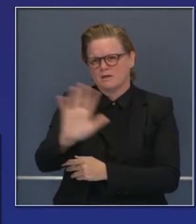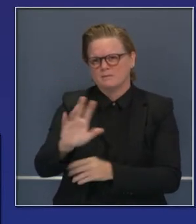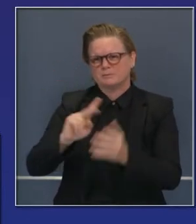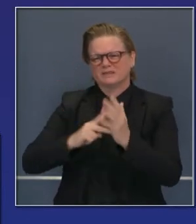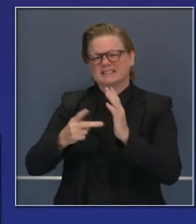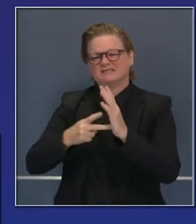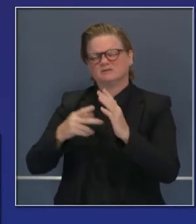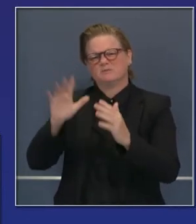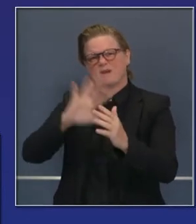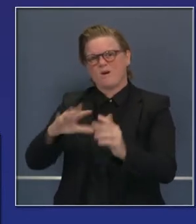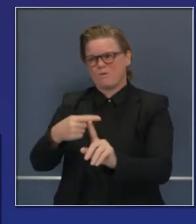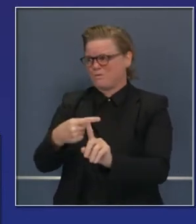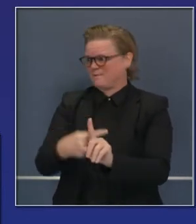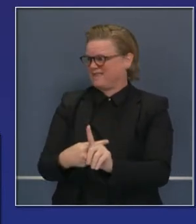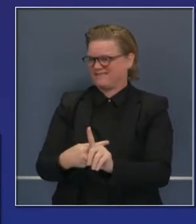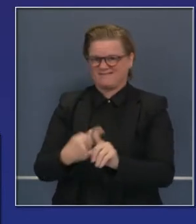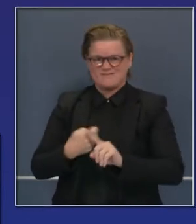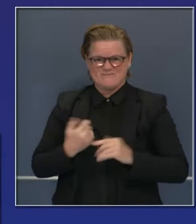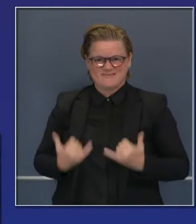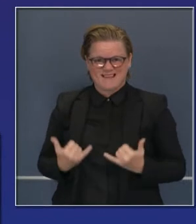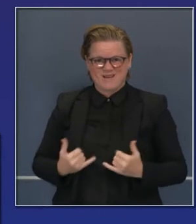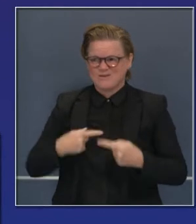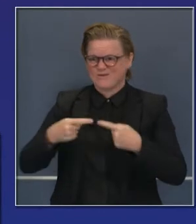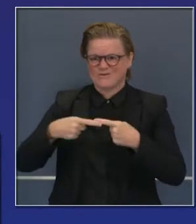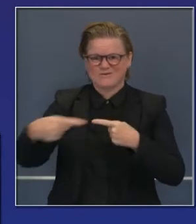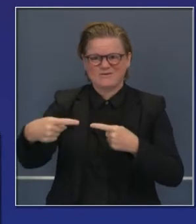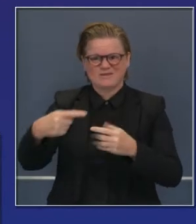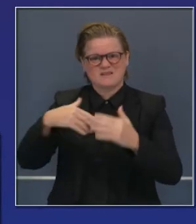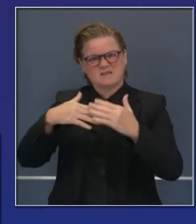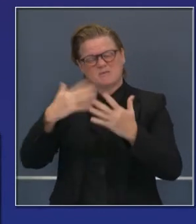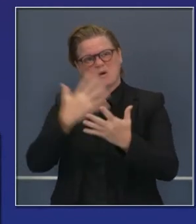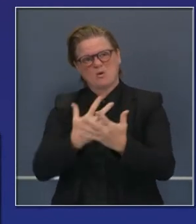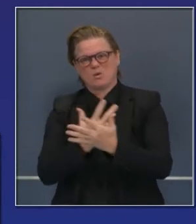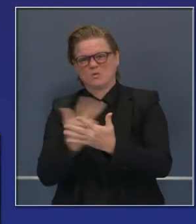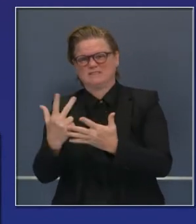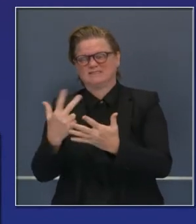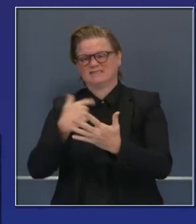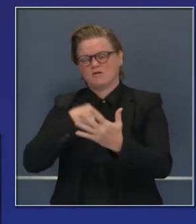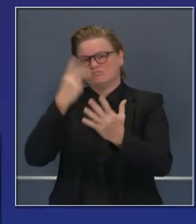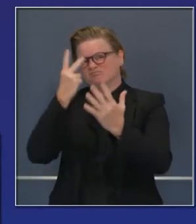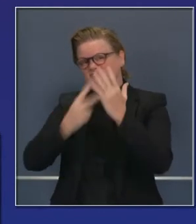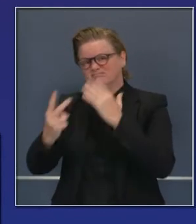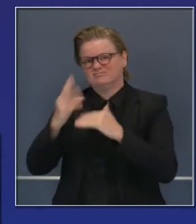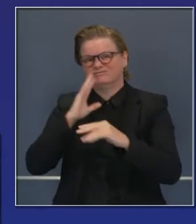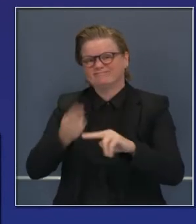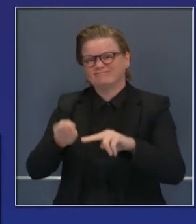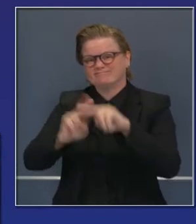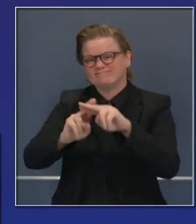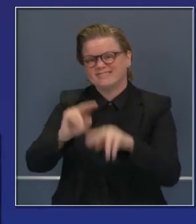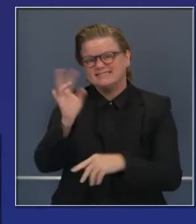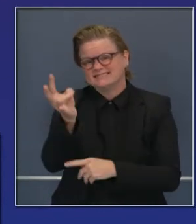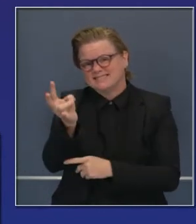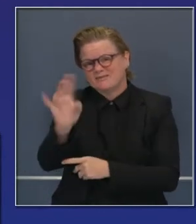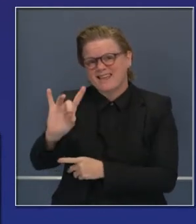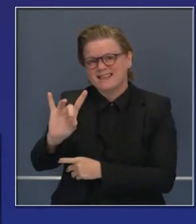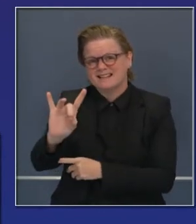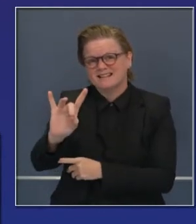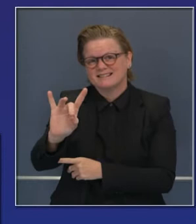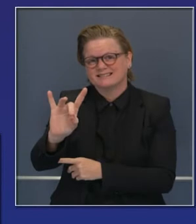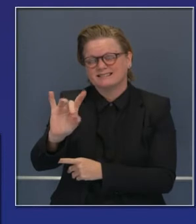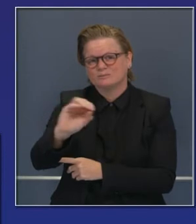la víspera de Navidad, Nochebuena, que estaremos al 78% de capacidad. Pero eso no lo cuenta todo.